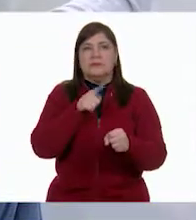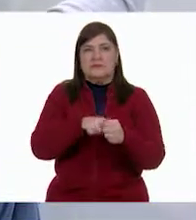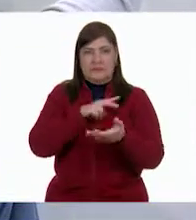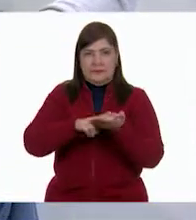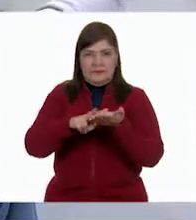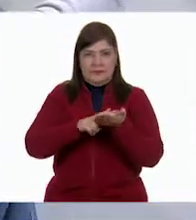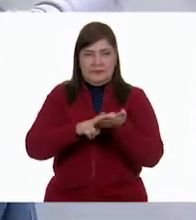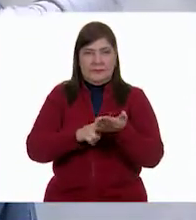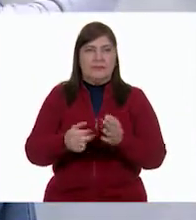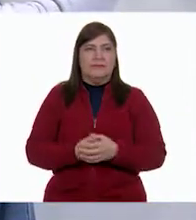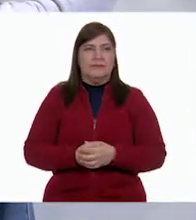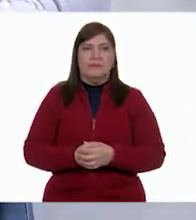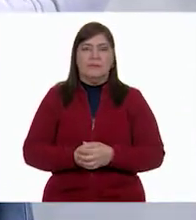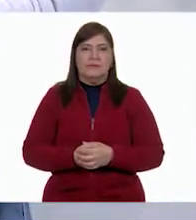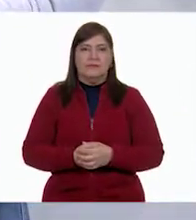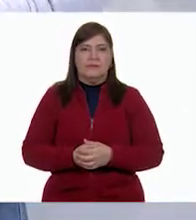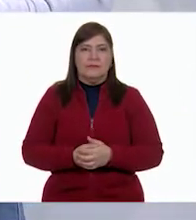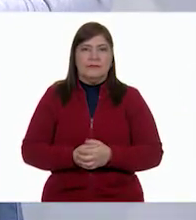sobre.